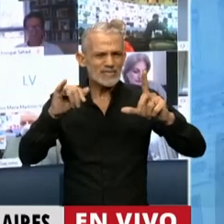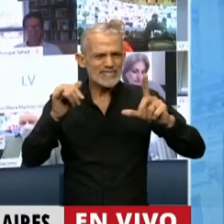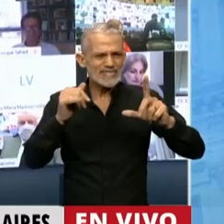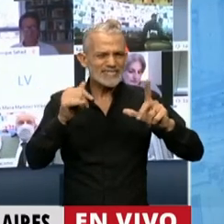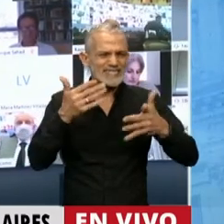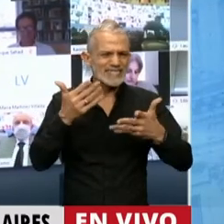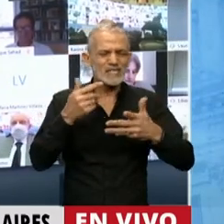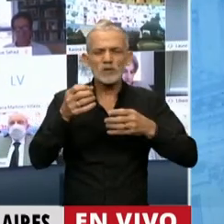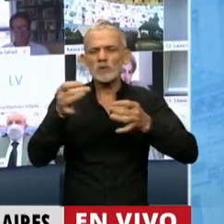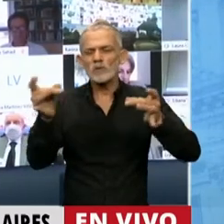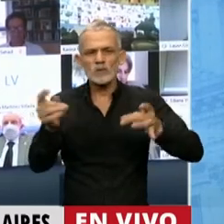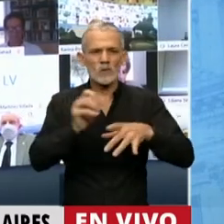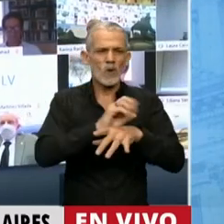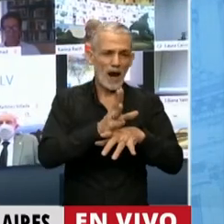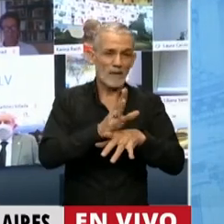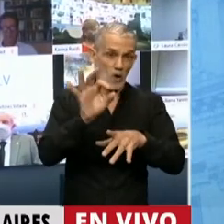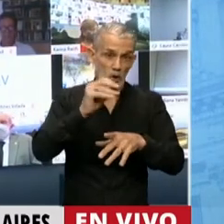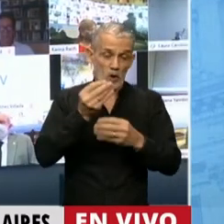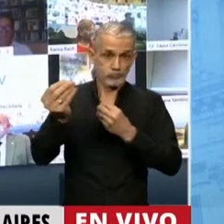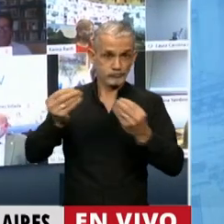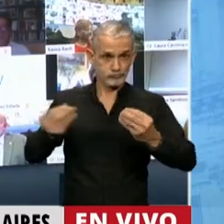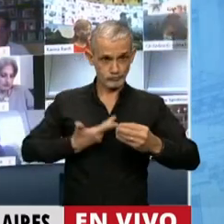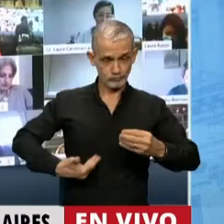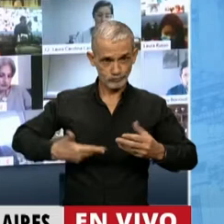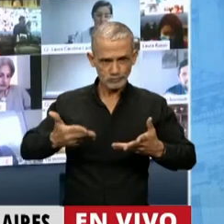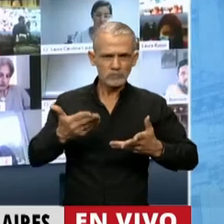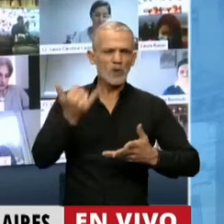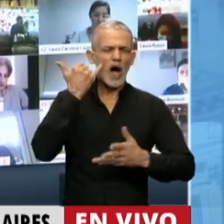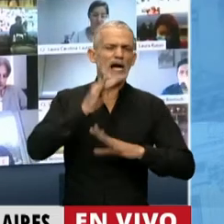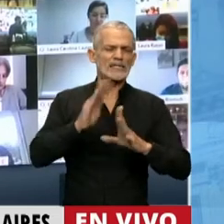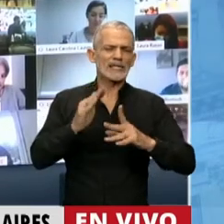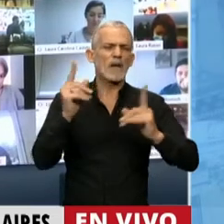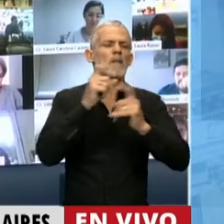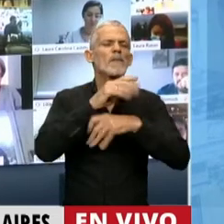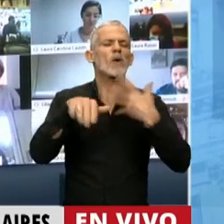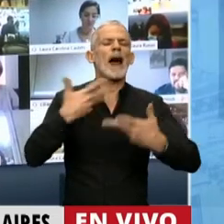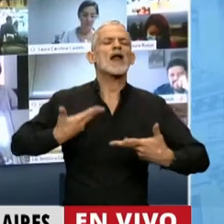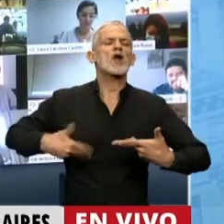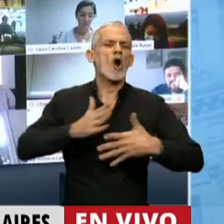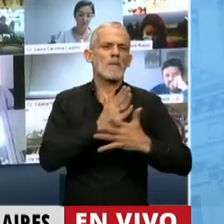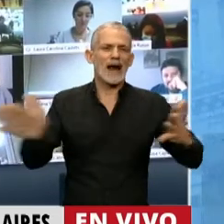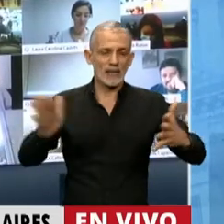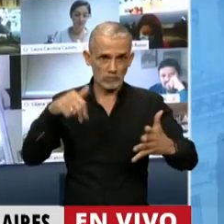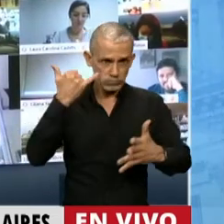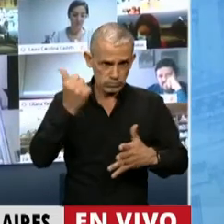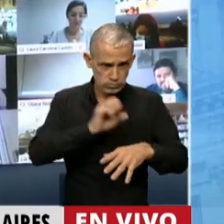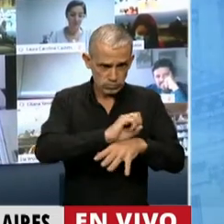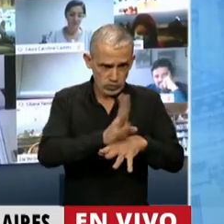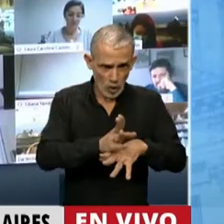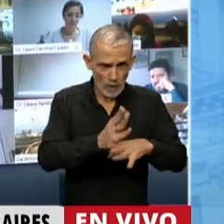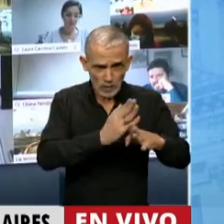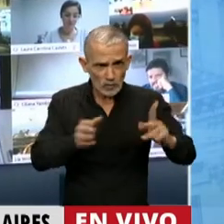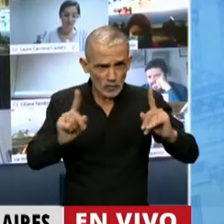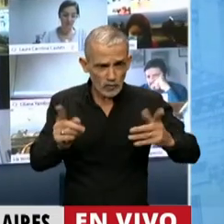habla, incluso desde los funcionarios vemos la idea de que, bueno, vamos al problema de la nueva normalidad, pero acá estamos en el medio de la pandemia.